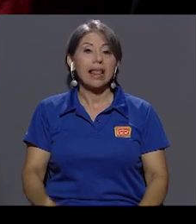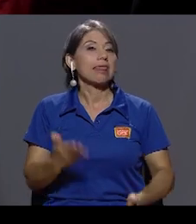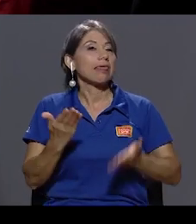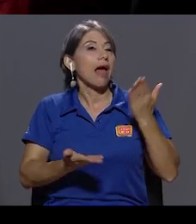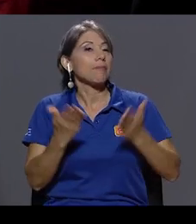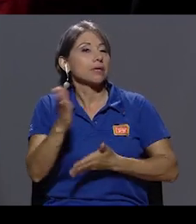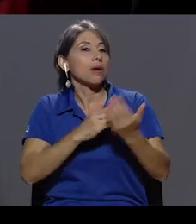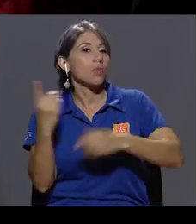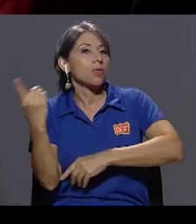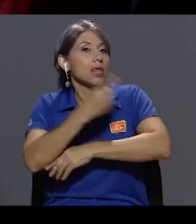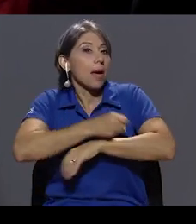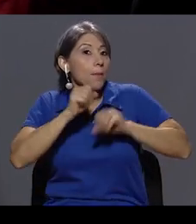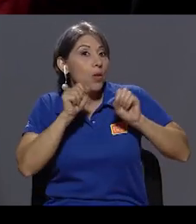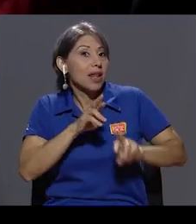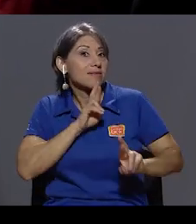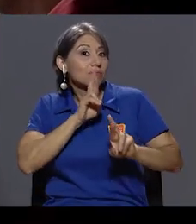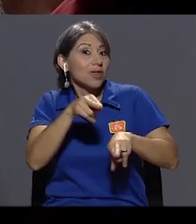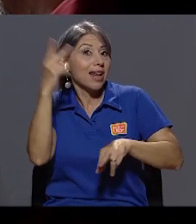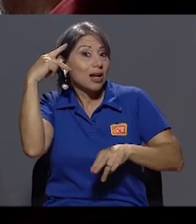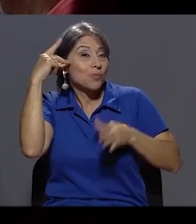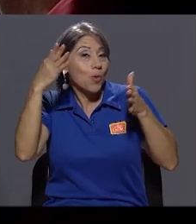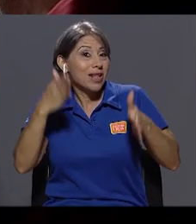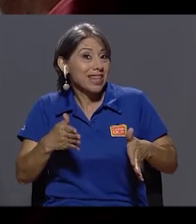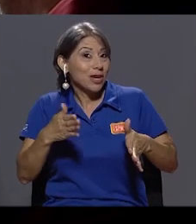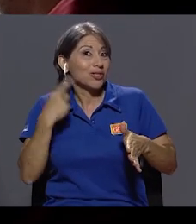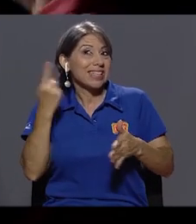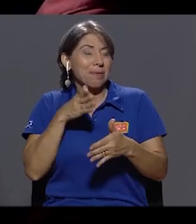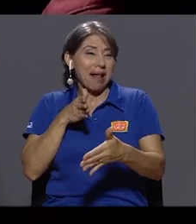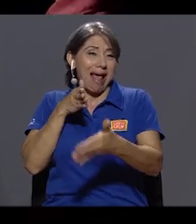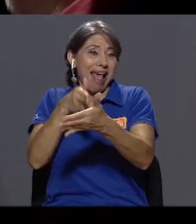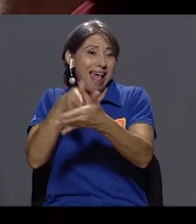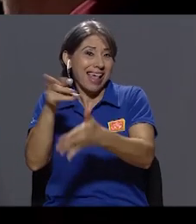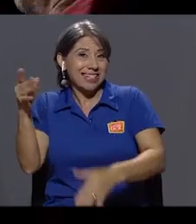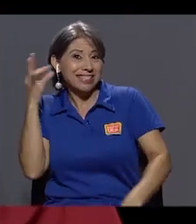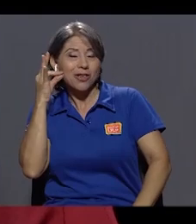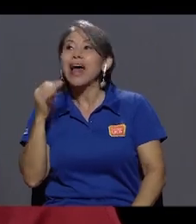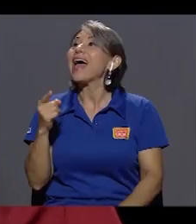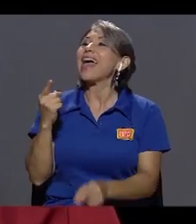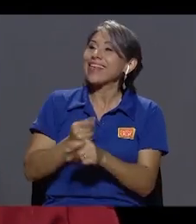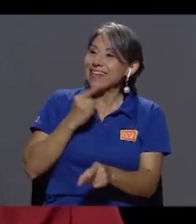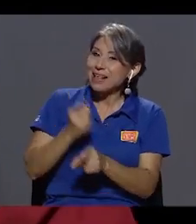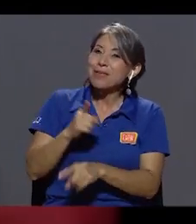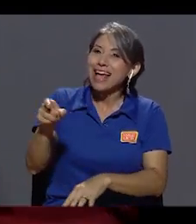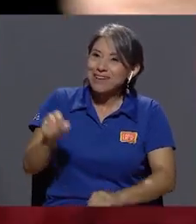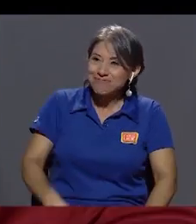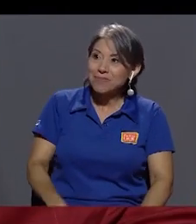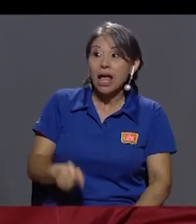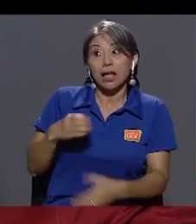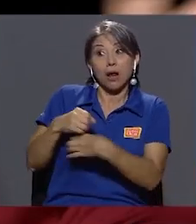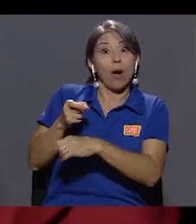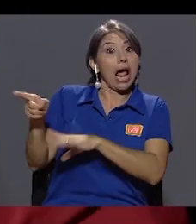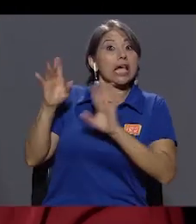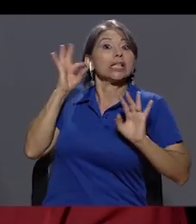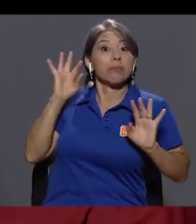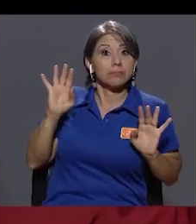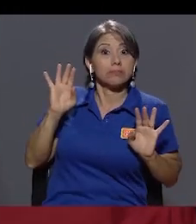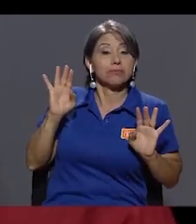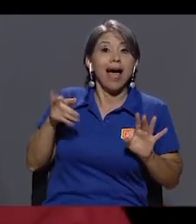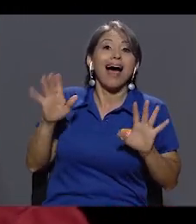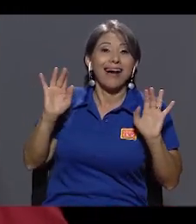Tal vez algún día le podrías responder a esos políticos que le dan duro a esa señora. Exactamente, exactamente. Bueno, ella, que lo haga ella, ¿verdad?